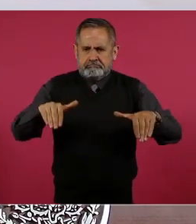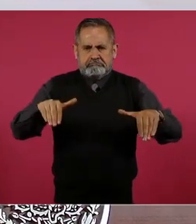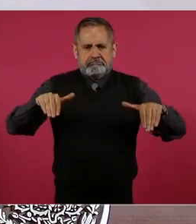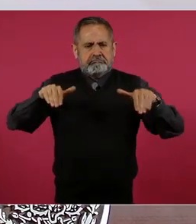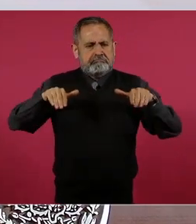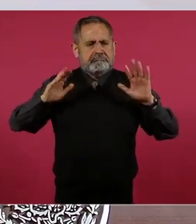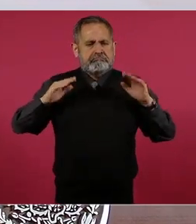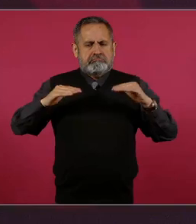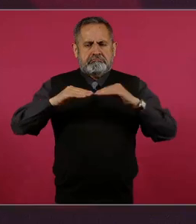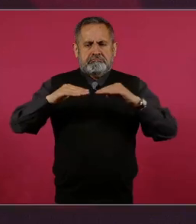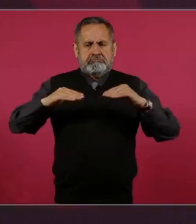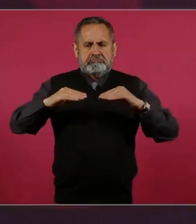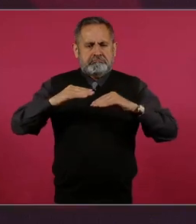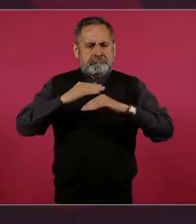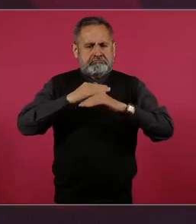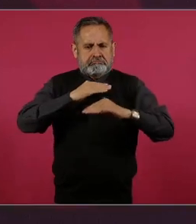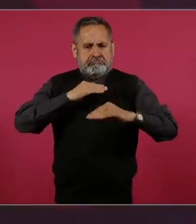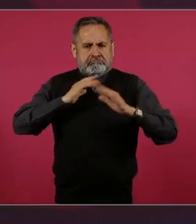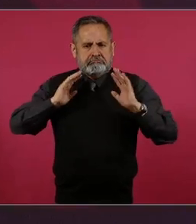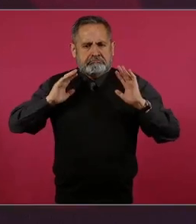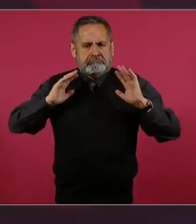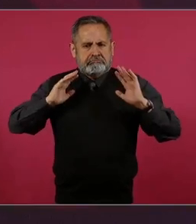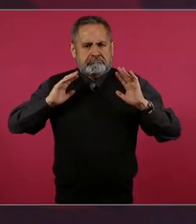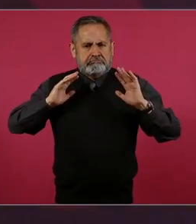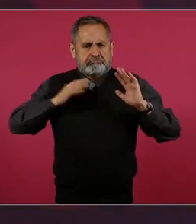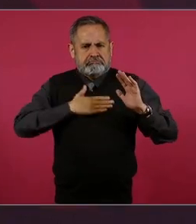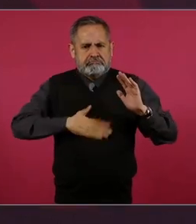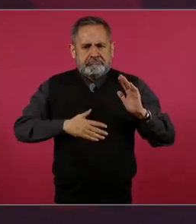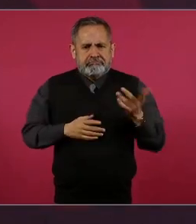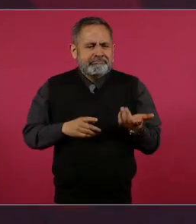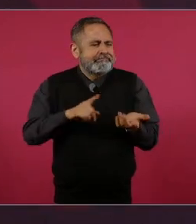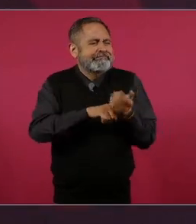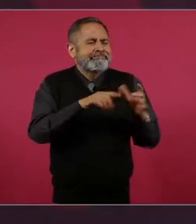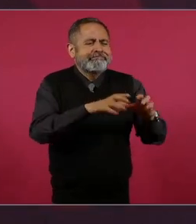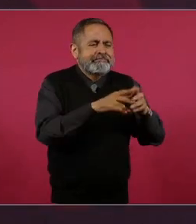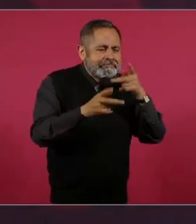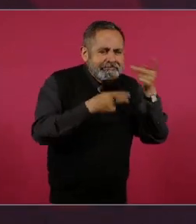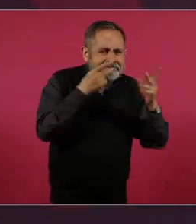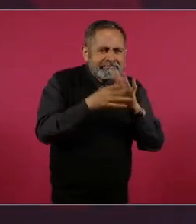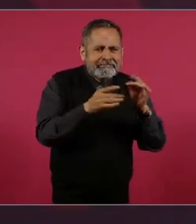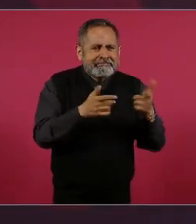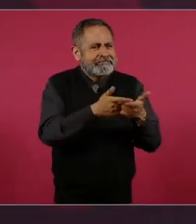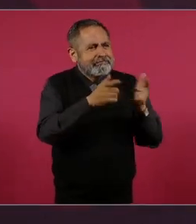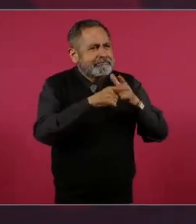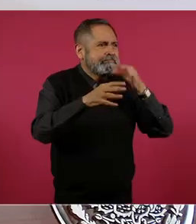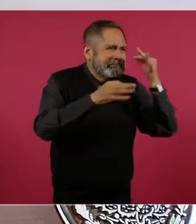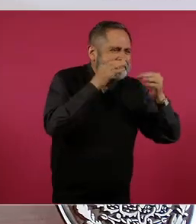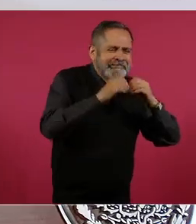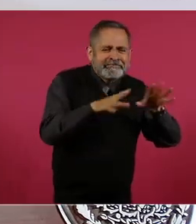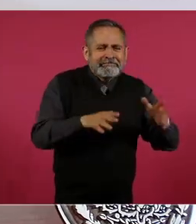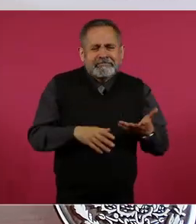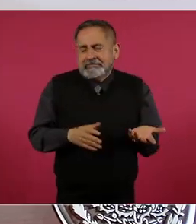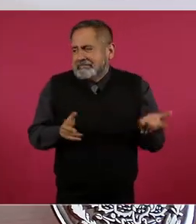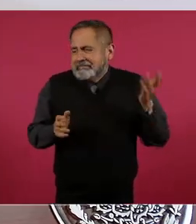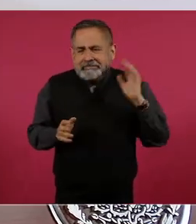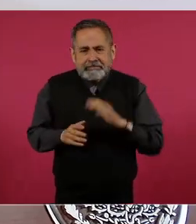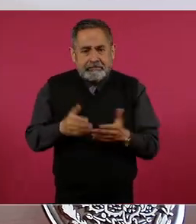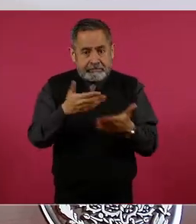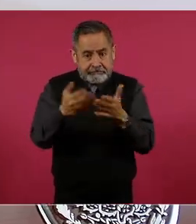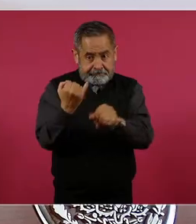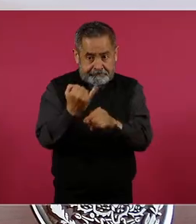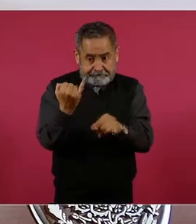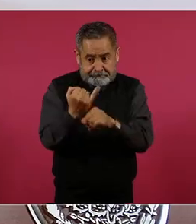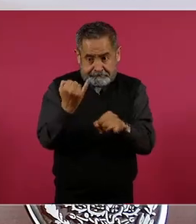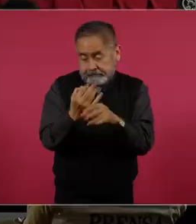y no son los medios convencionales sólo o las agencias, y ahora las redes